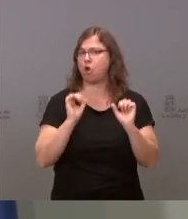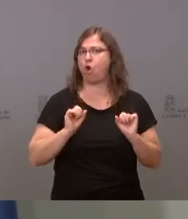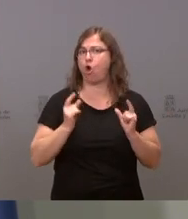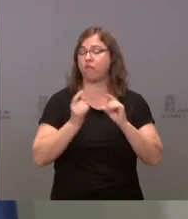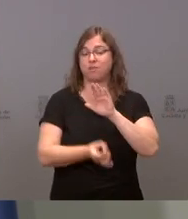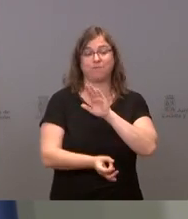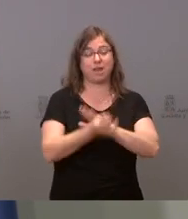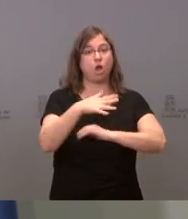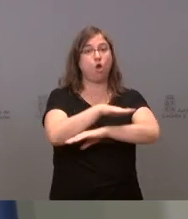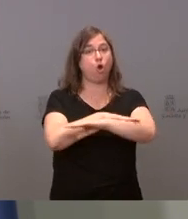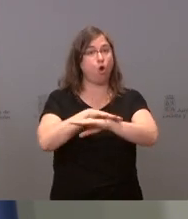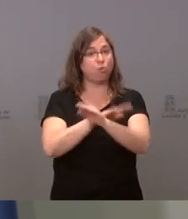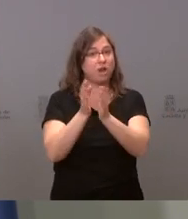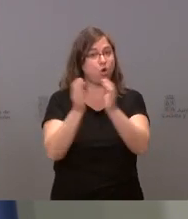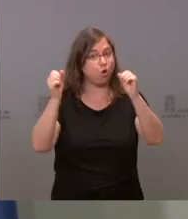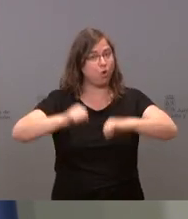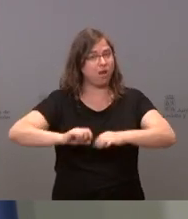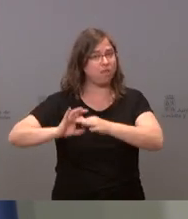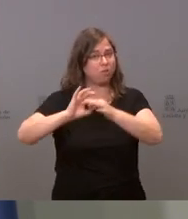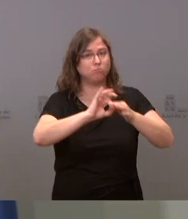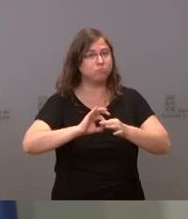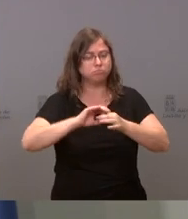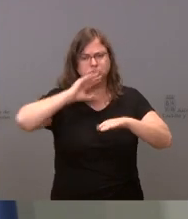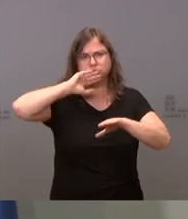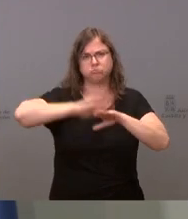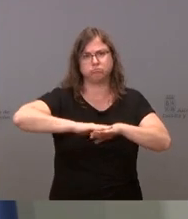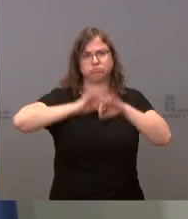gobierno de coalición fue exactamente el que hemos cumplido.